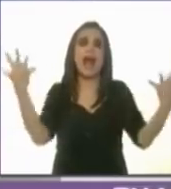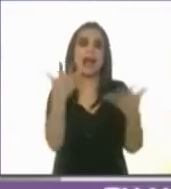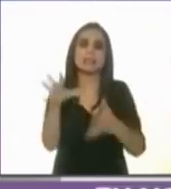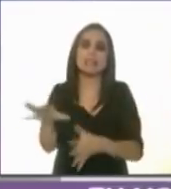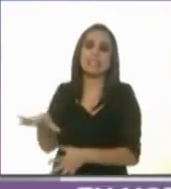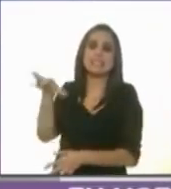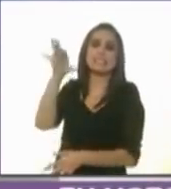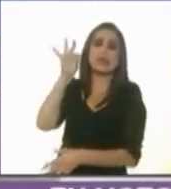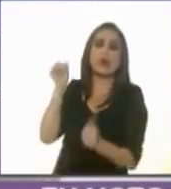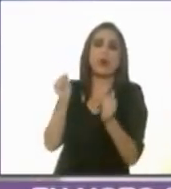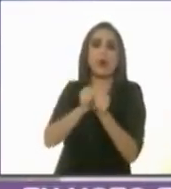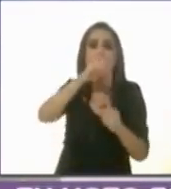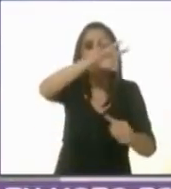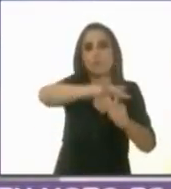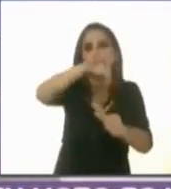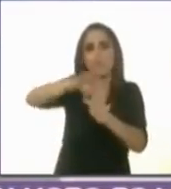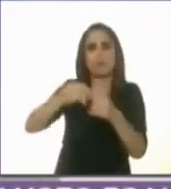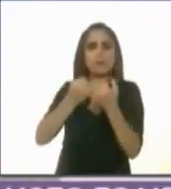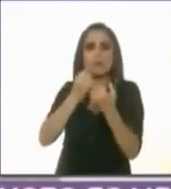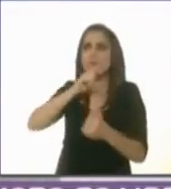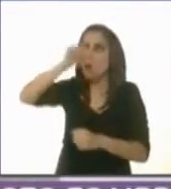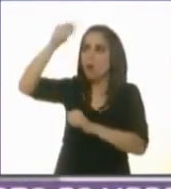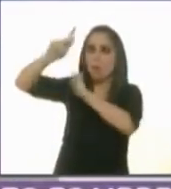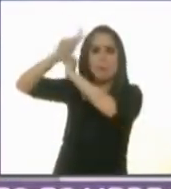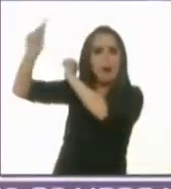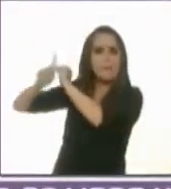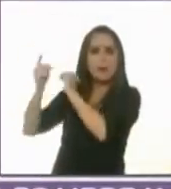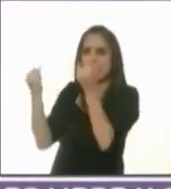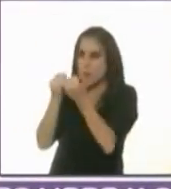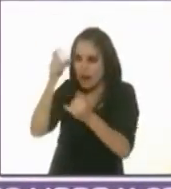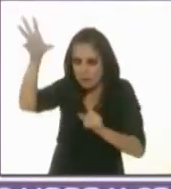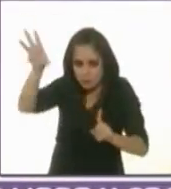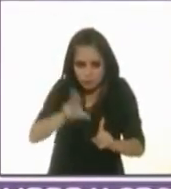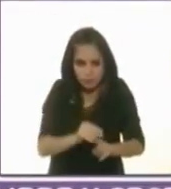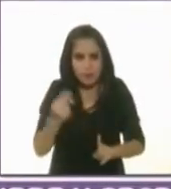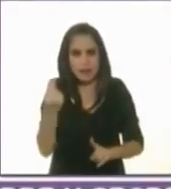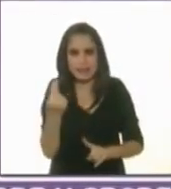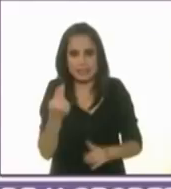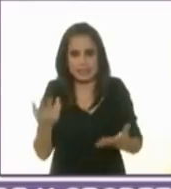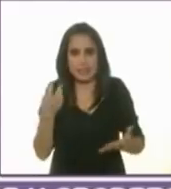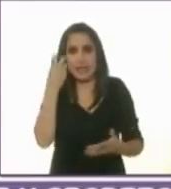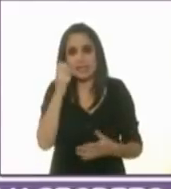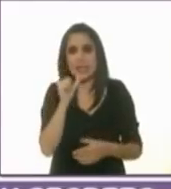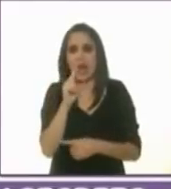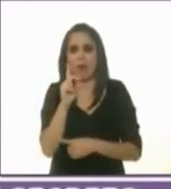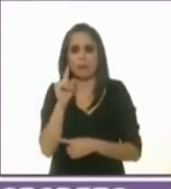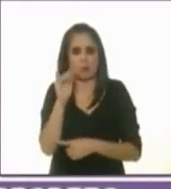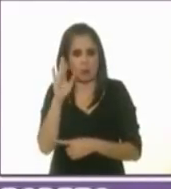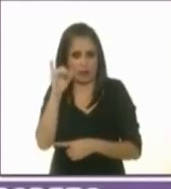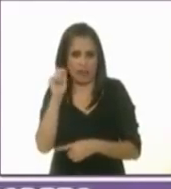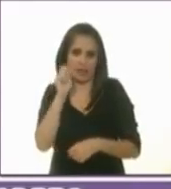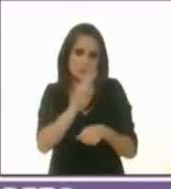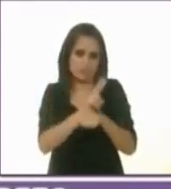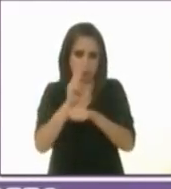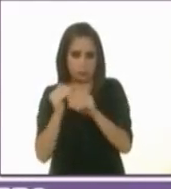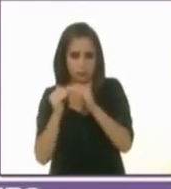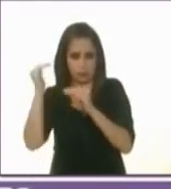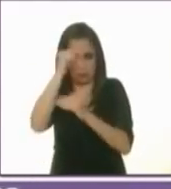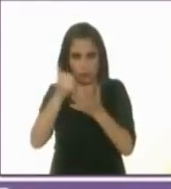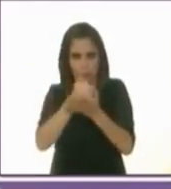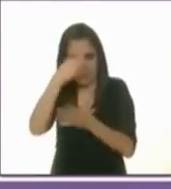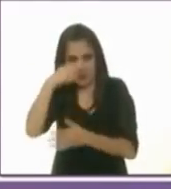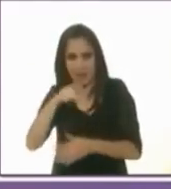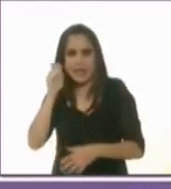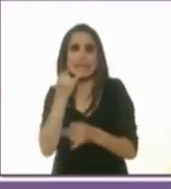directo, como ya sucede en otros países, con mucho éxito. Pero además también es importante que la Auditoría Superior de la Ciudad de México sea